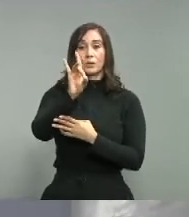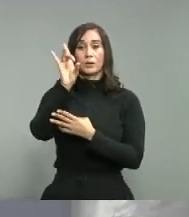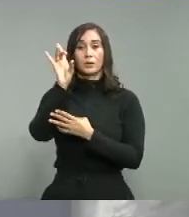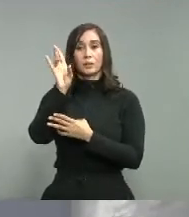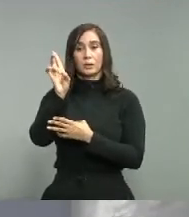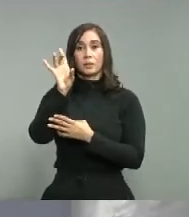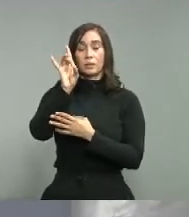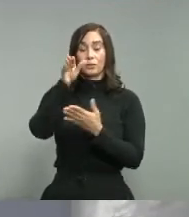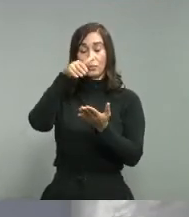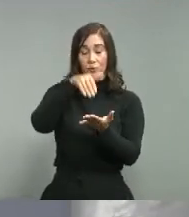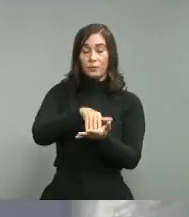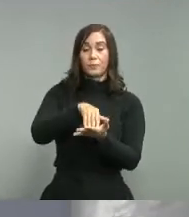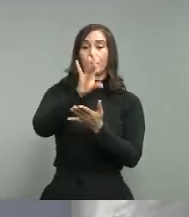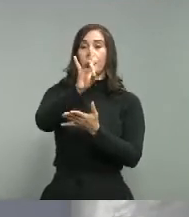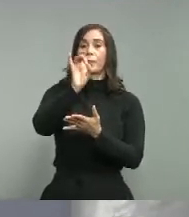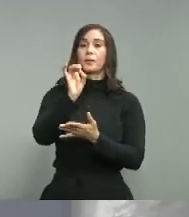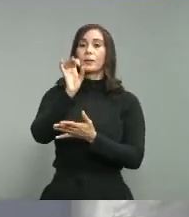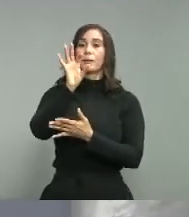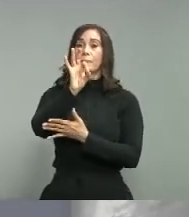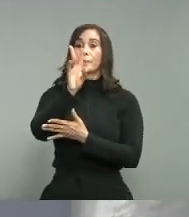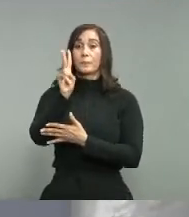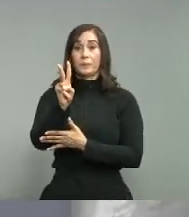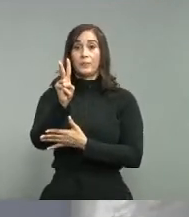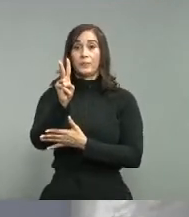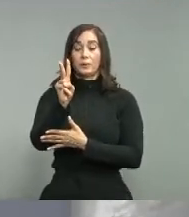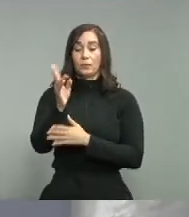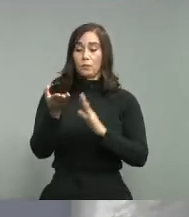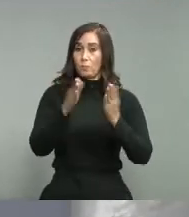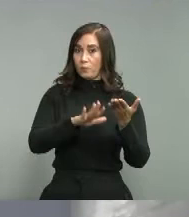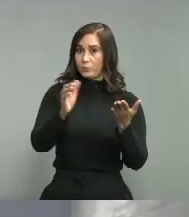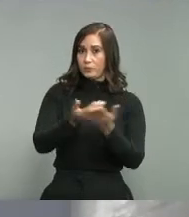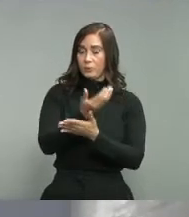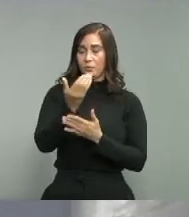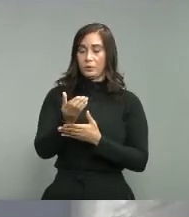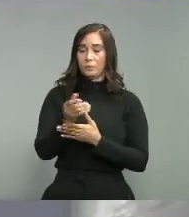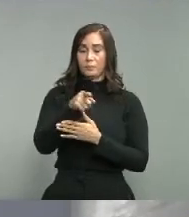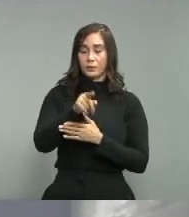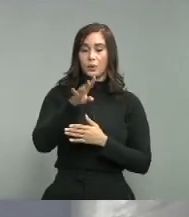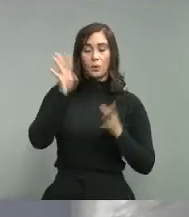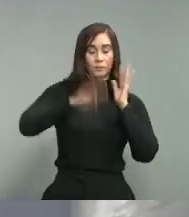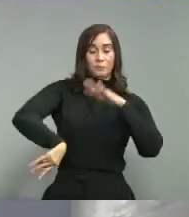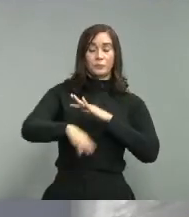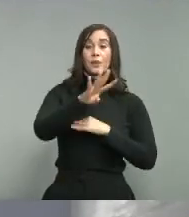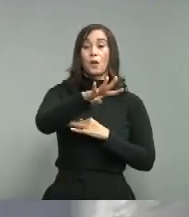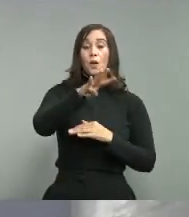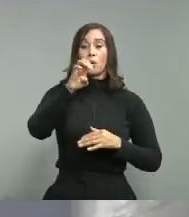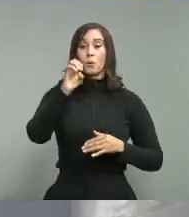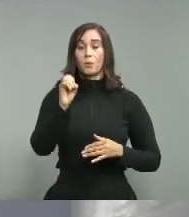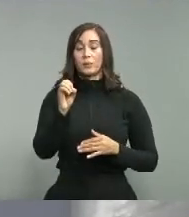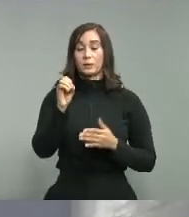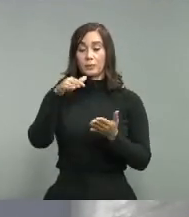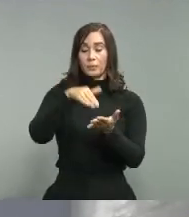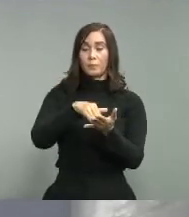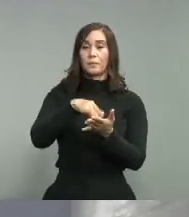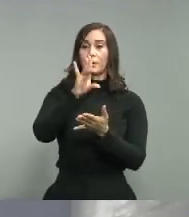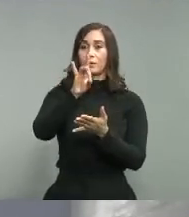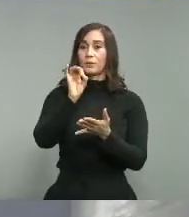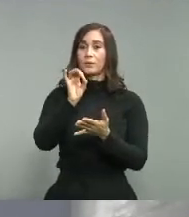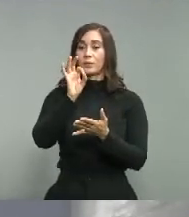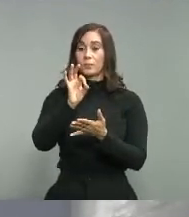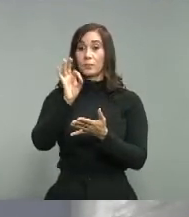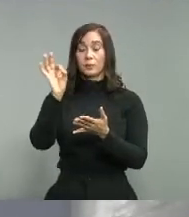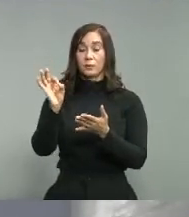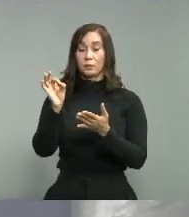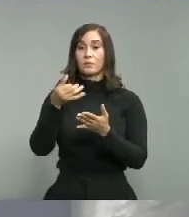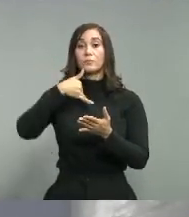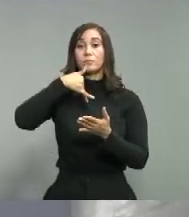278.892 de las cuales 4.531 fueron defunciones del día de